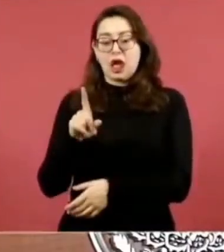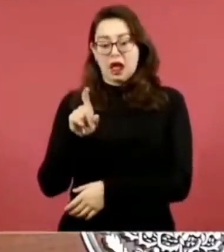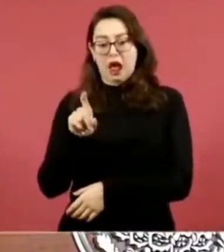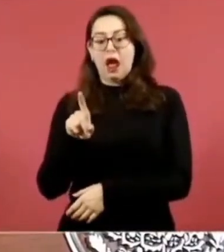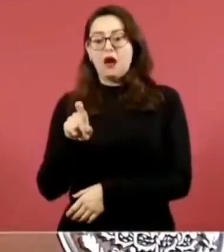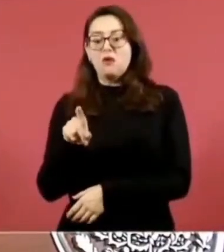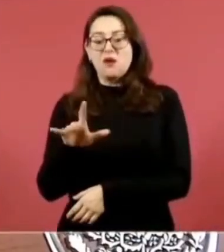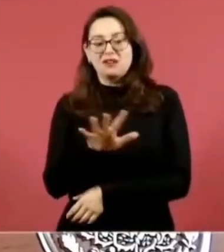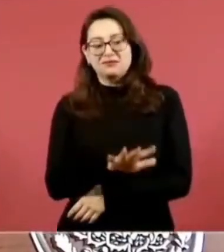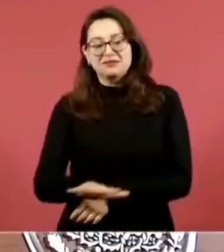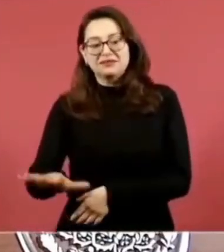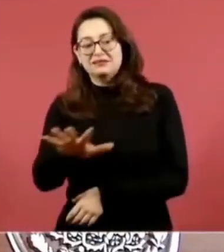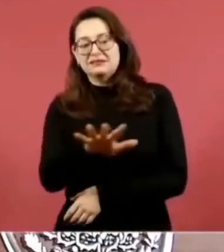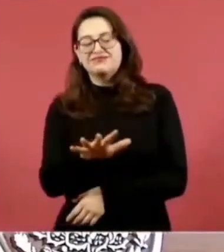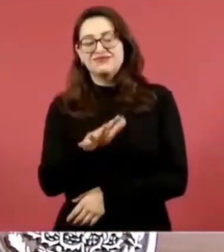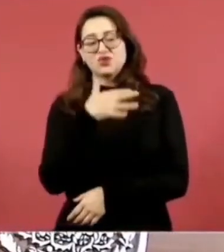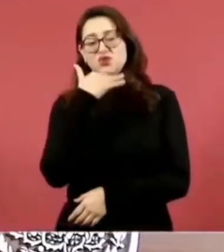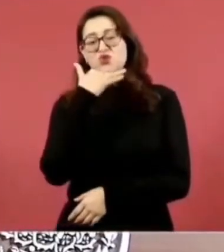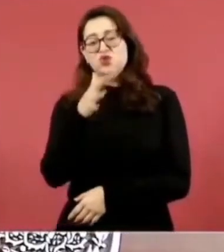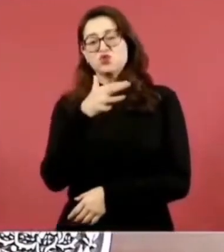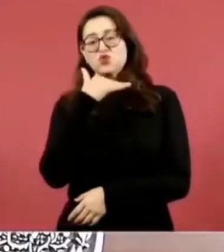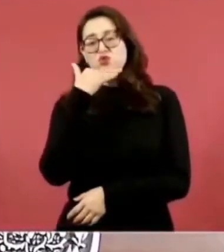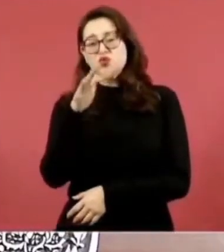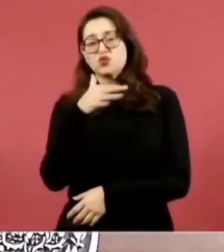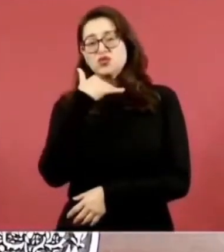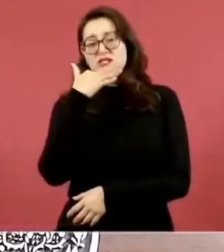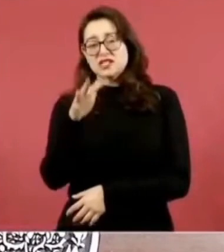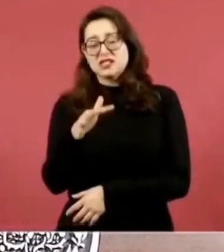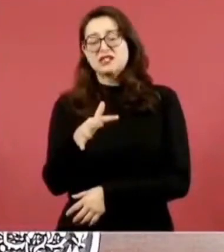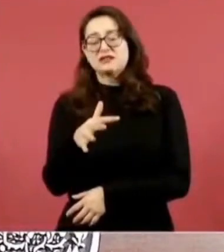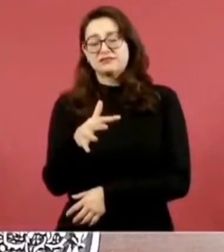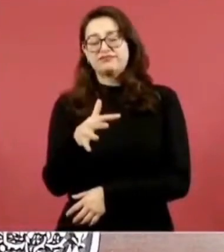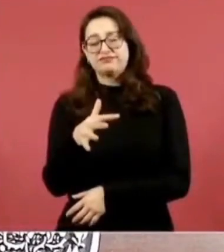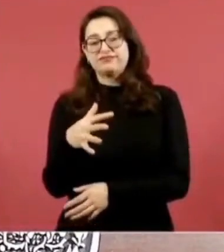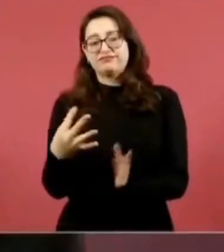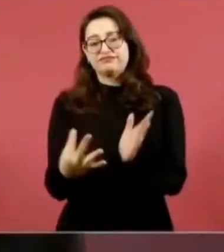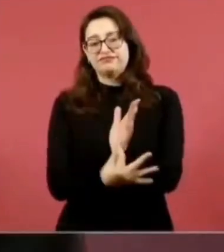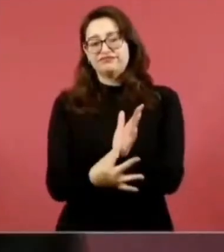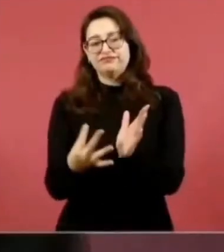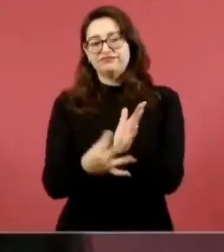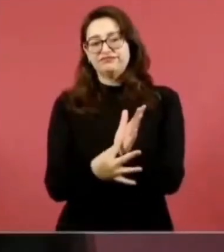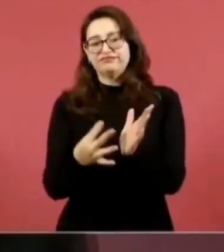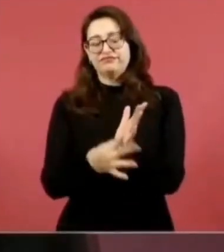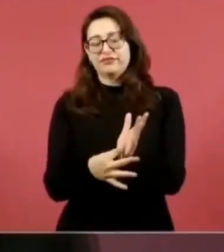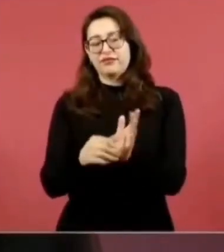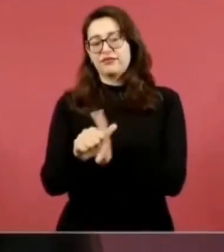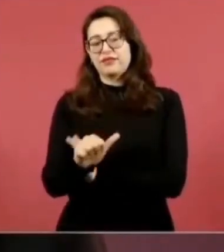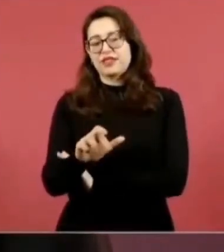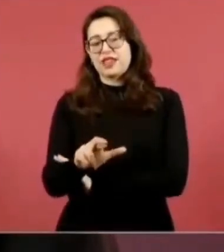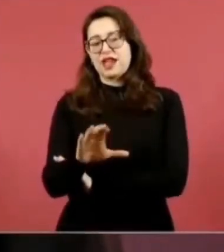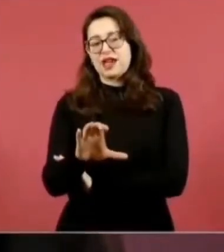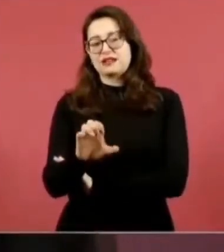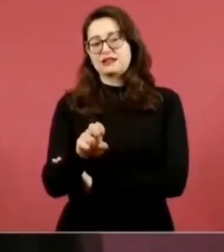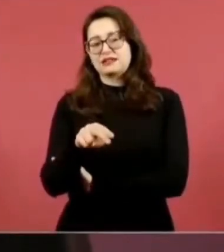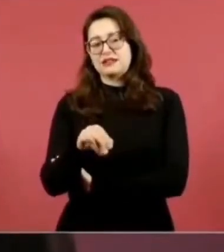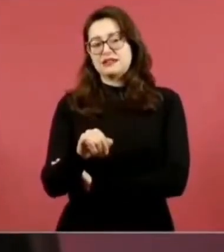contaminada de arsénico. y